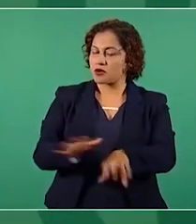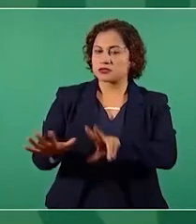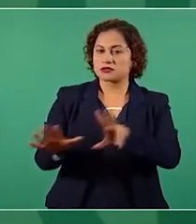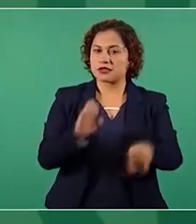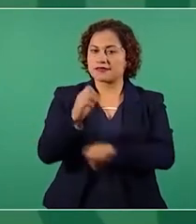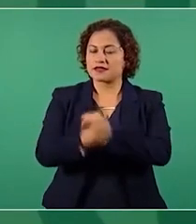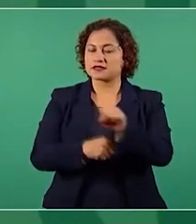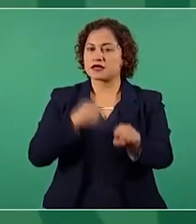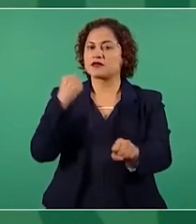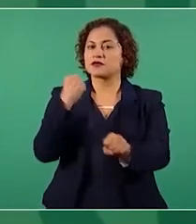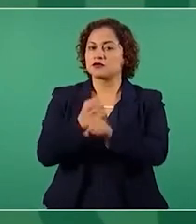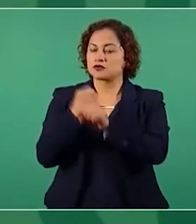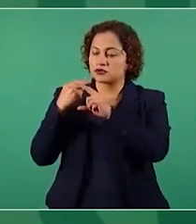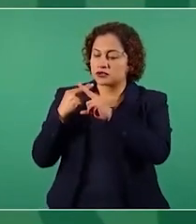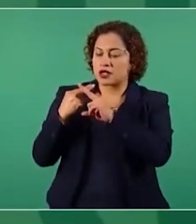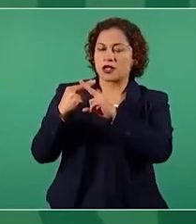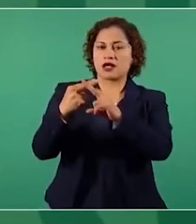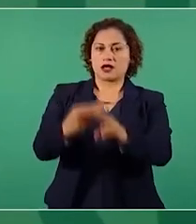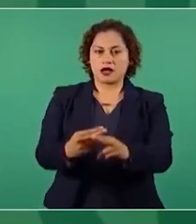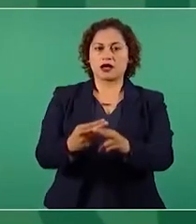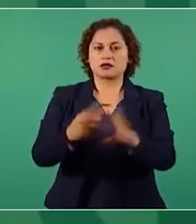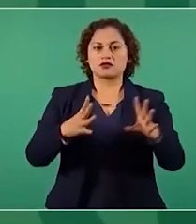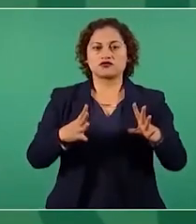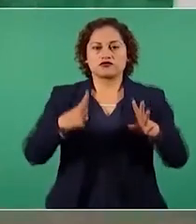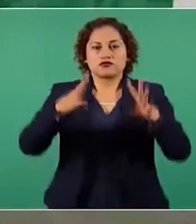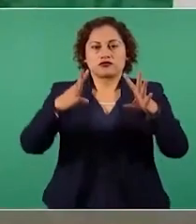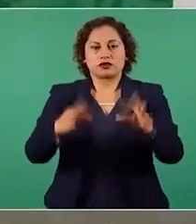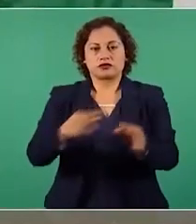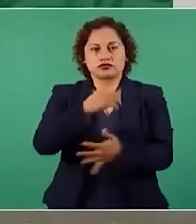de México, Tenochtitl.